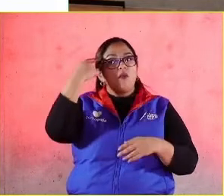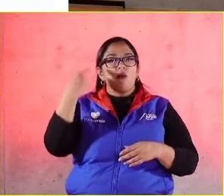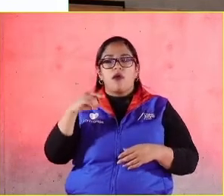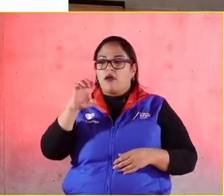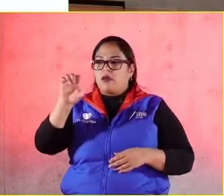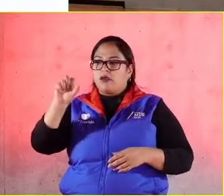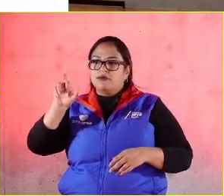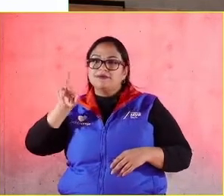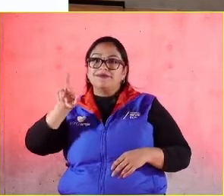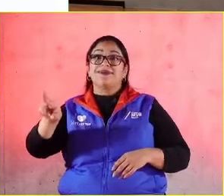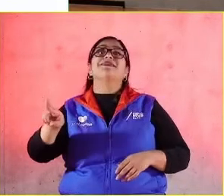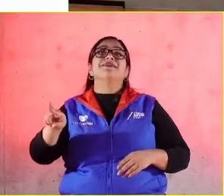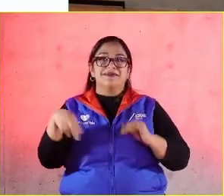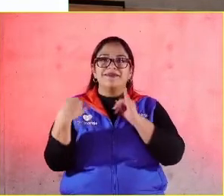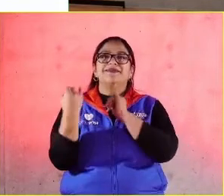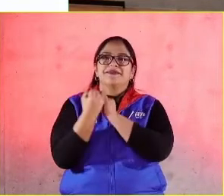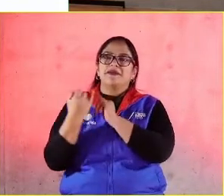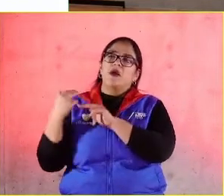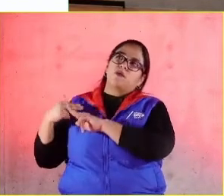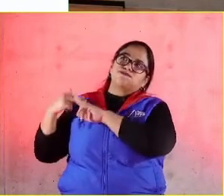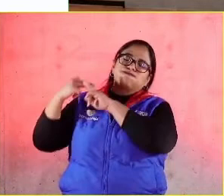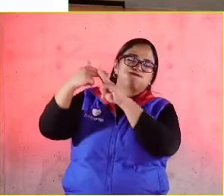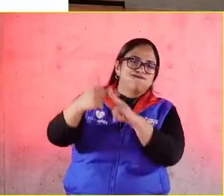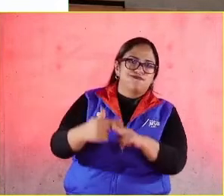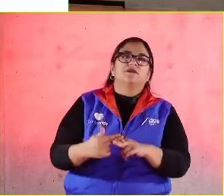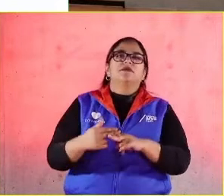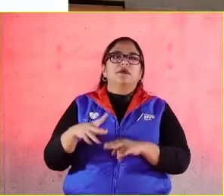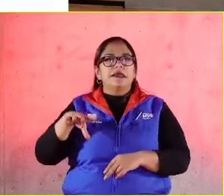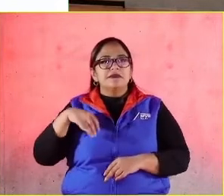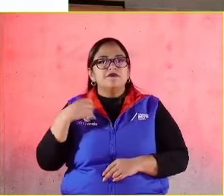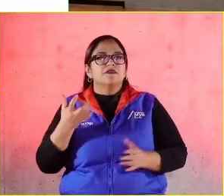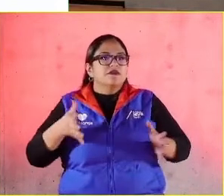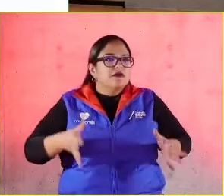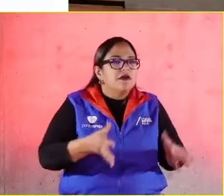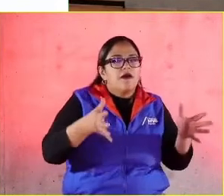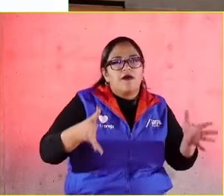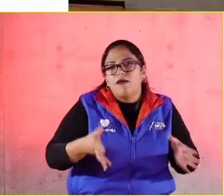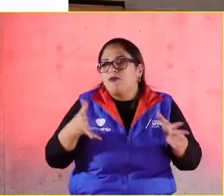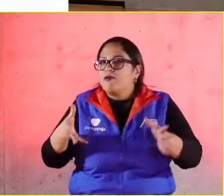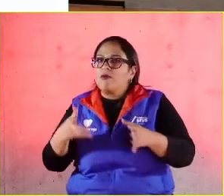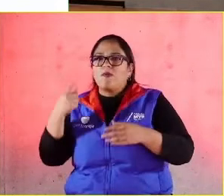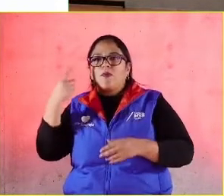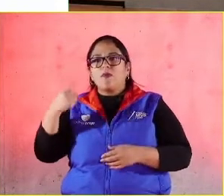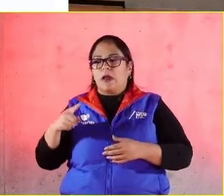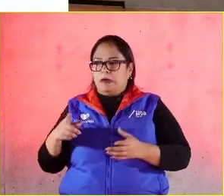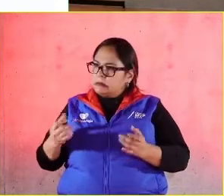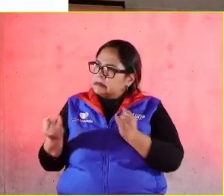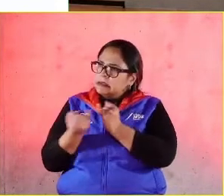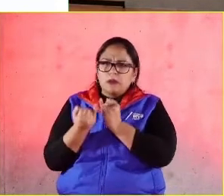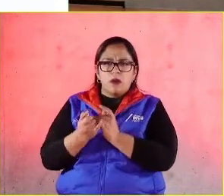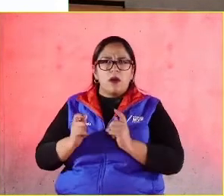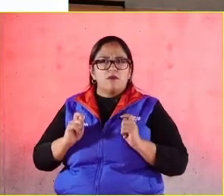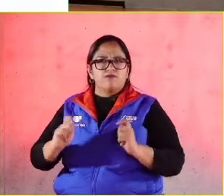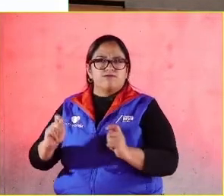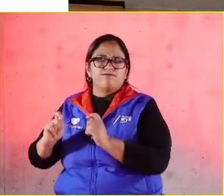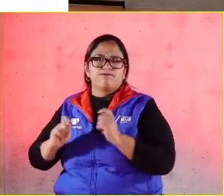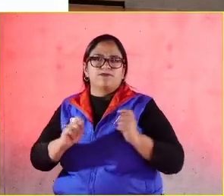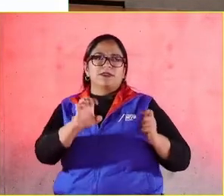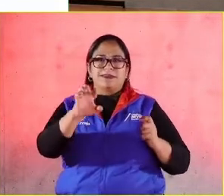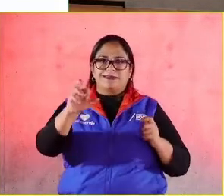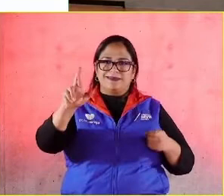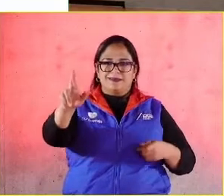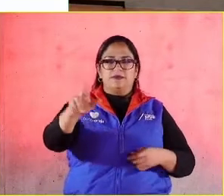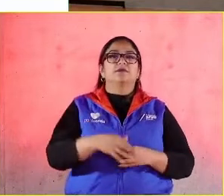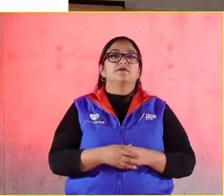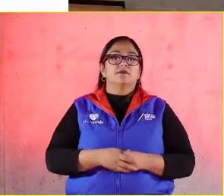socialmente responsable desde hace muchos años, impulsando también a muchas otras empresas en su sector, en